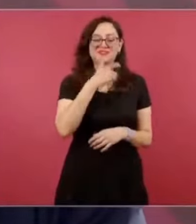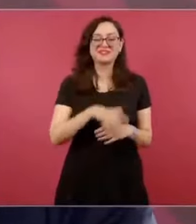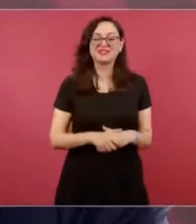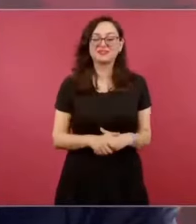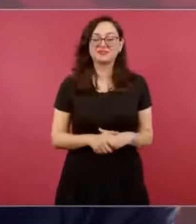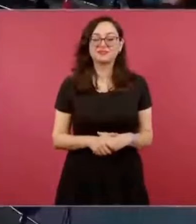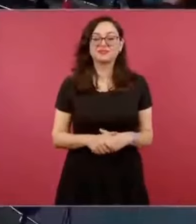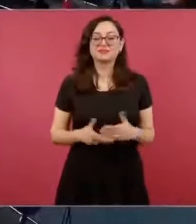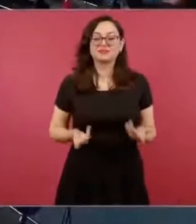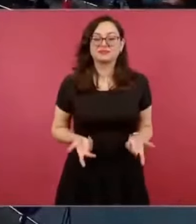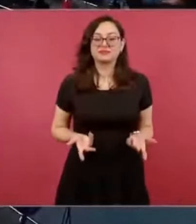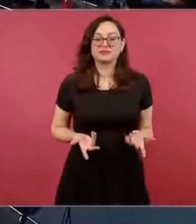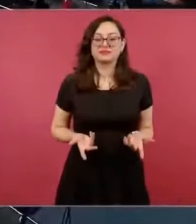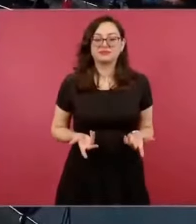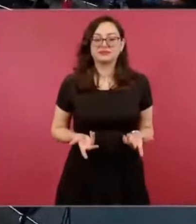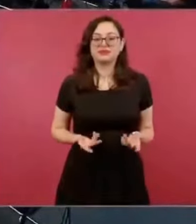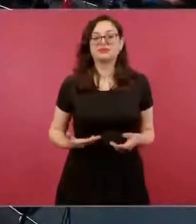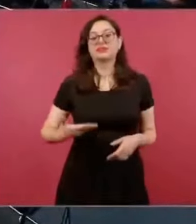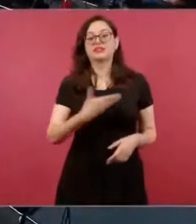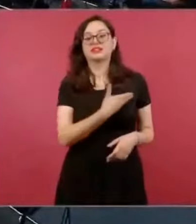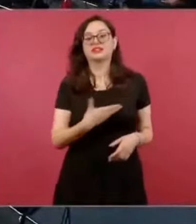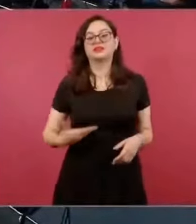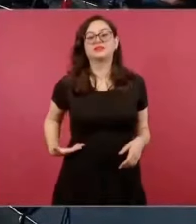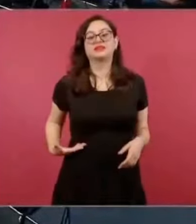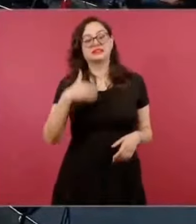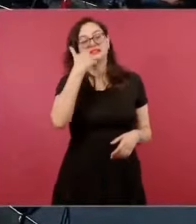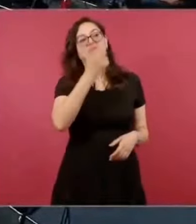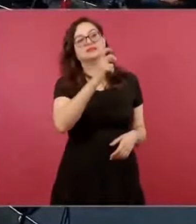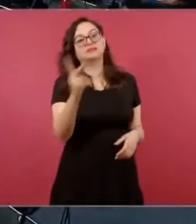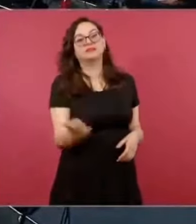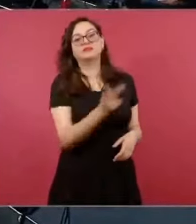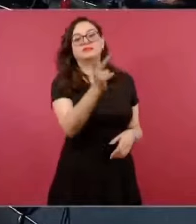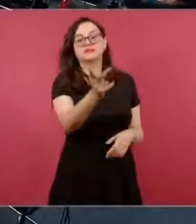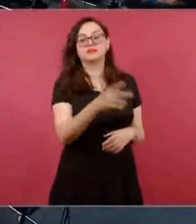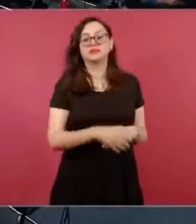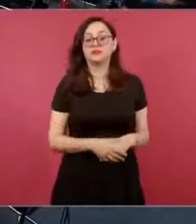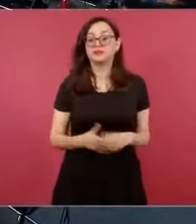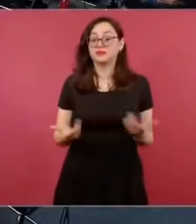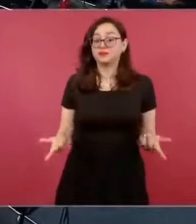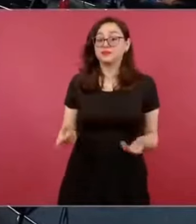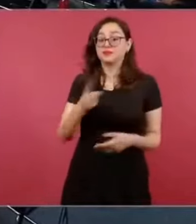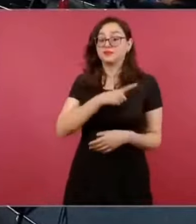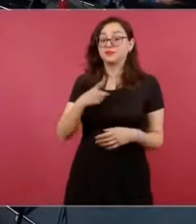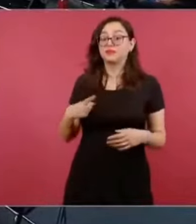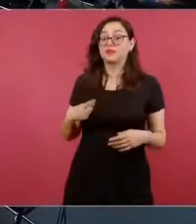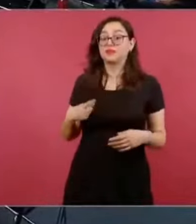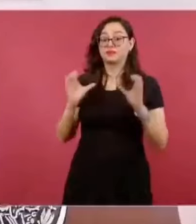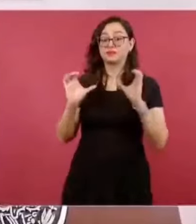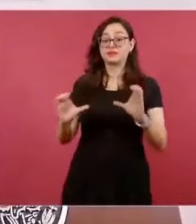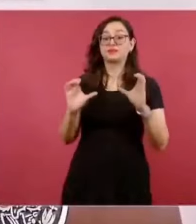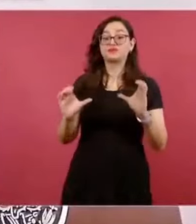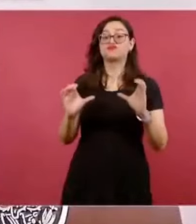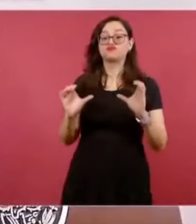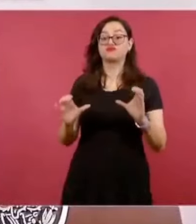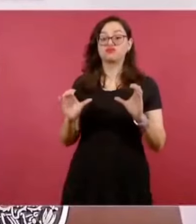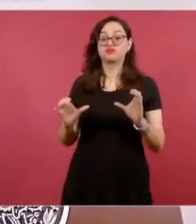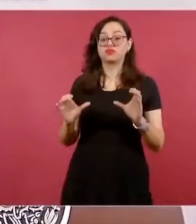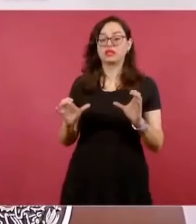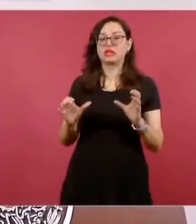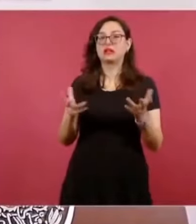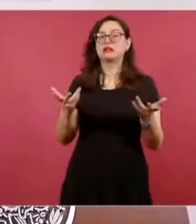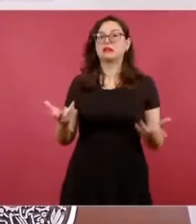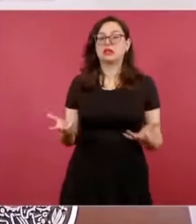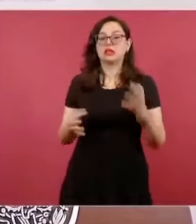Presidente, querría hacerle una pregunta. Hay que tener cuidado con eso, porque no es que haga mucho daño,